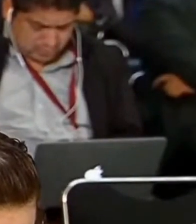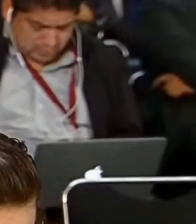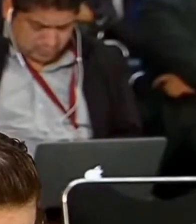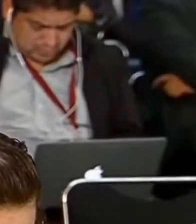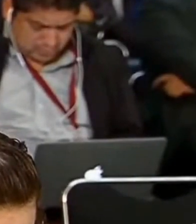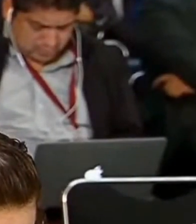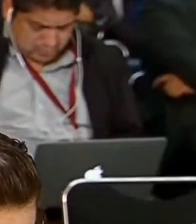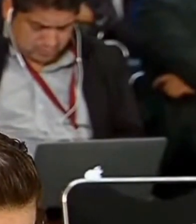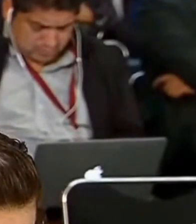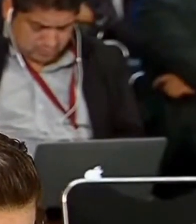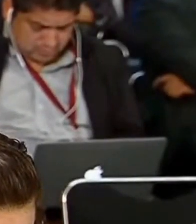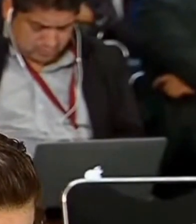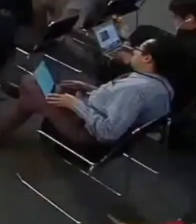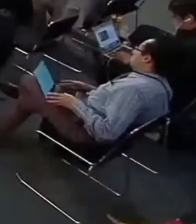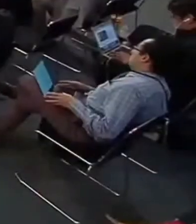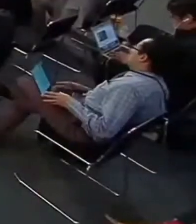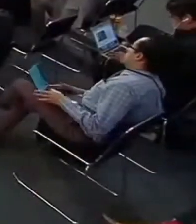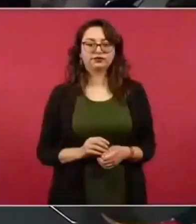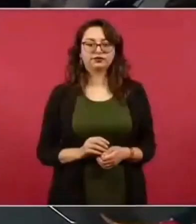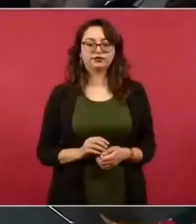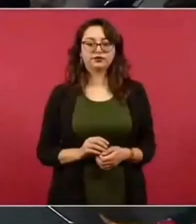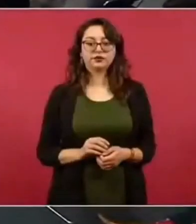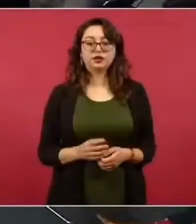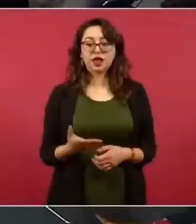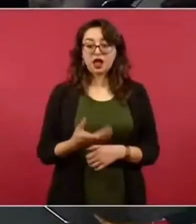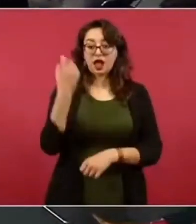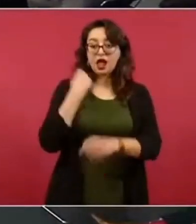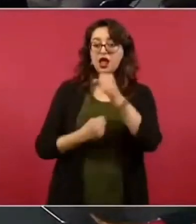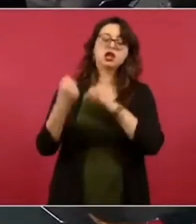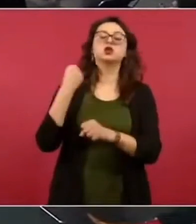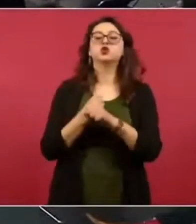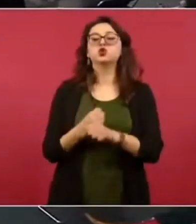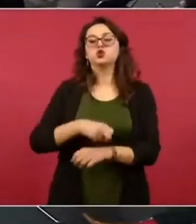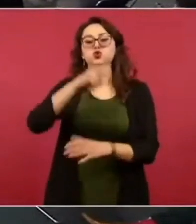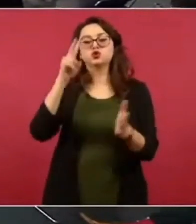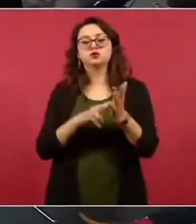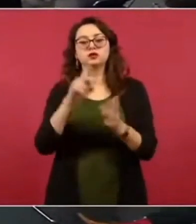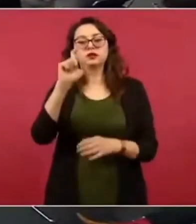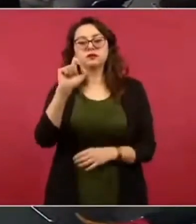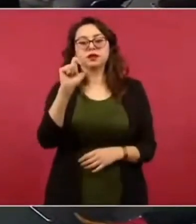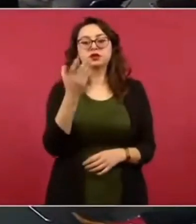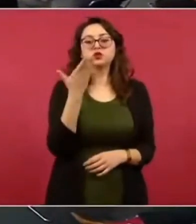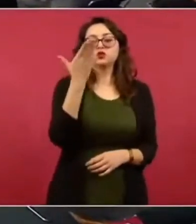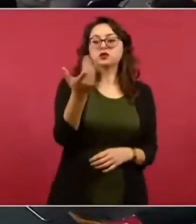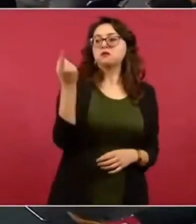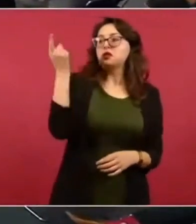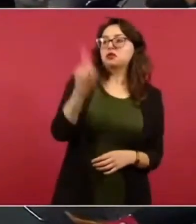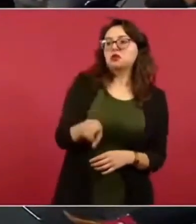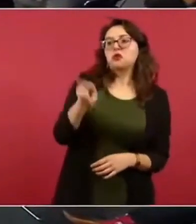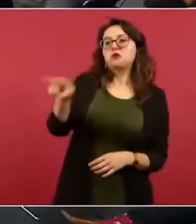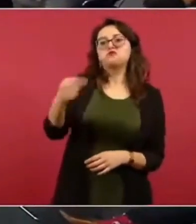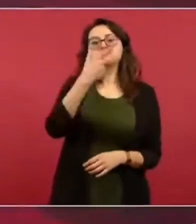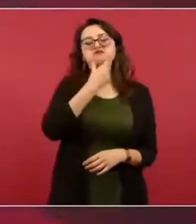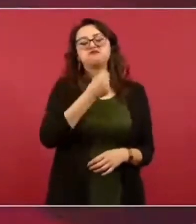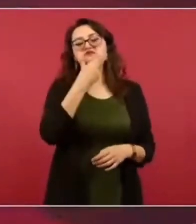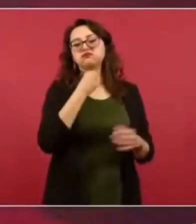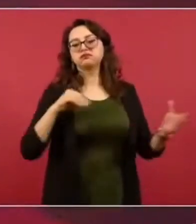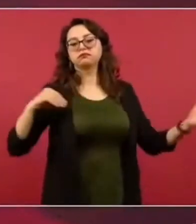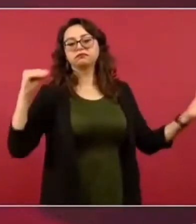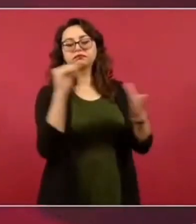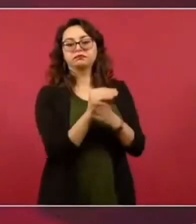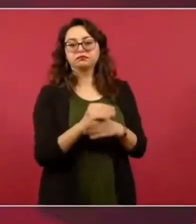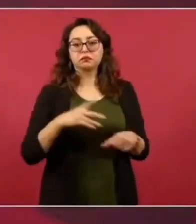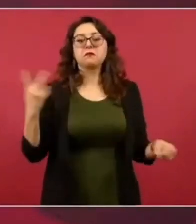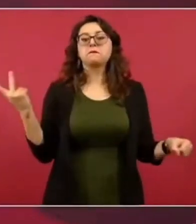hubo una instrucción en 2020, o sea, hace ya prácticamente tres años. La fiscalía está haciendo la investigación.